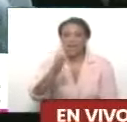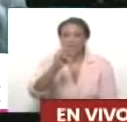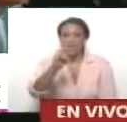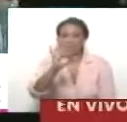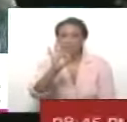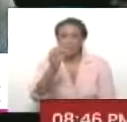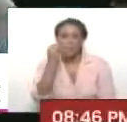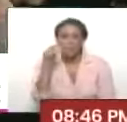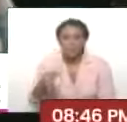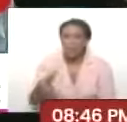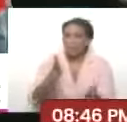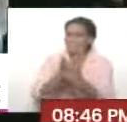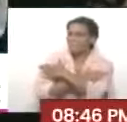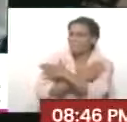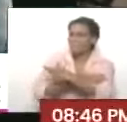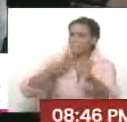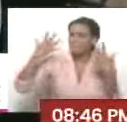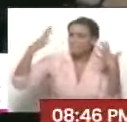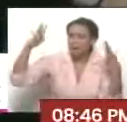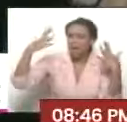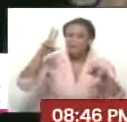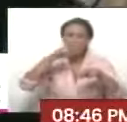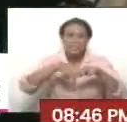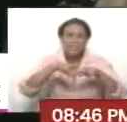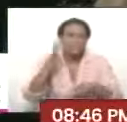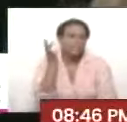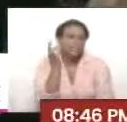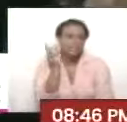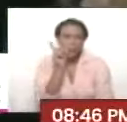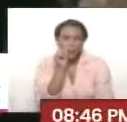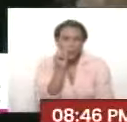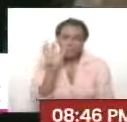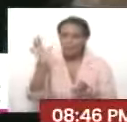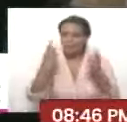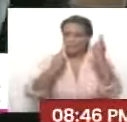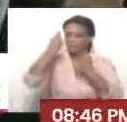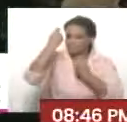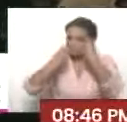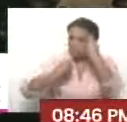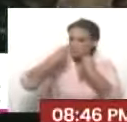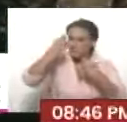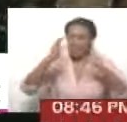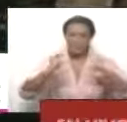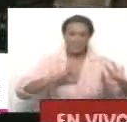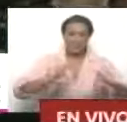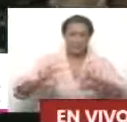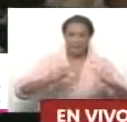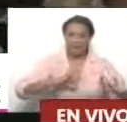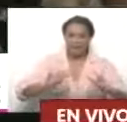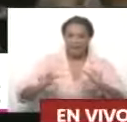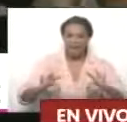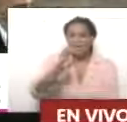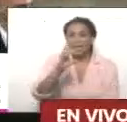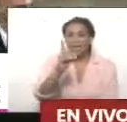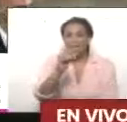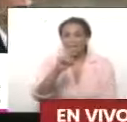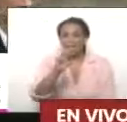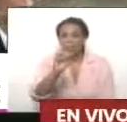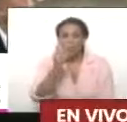Vamos a un aplauso a estas niñas y niños actores y actrices, a su director.